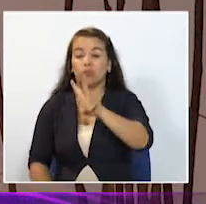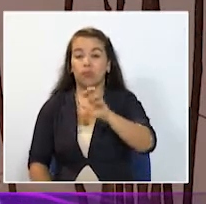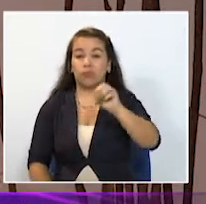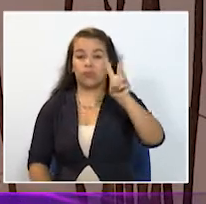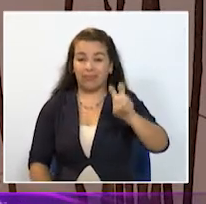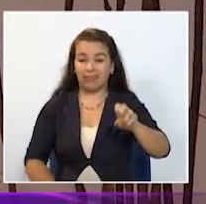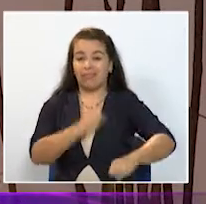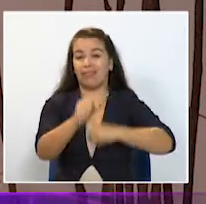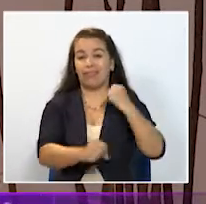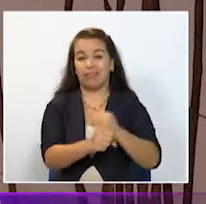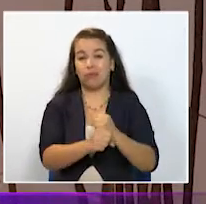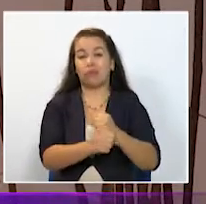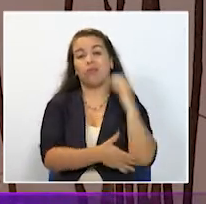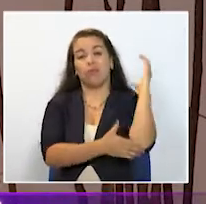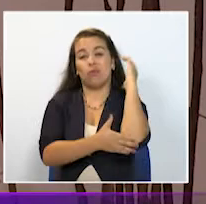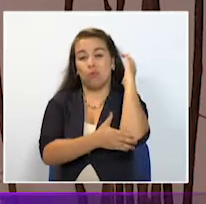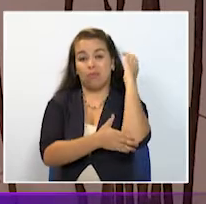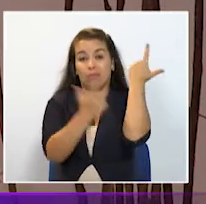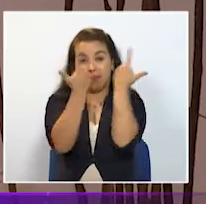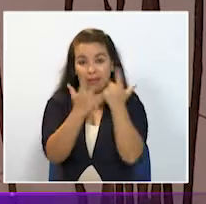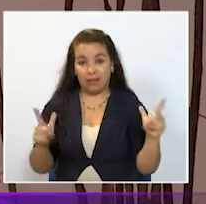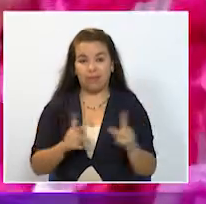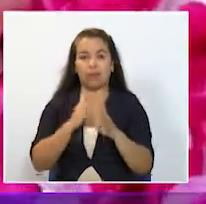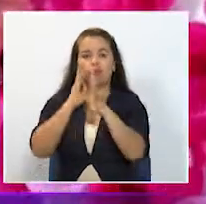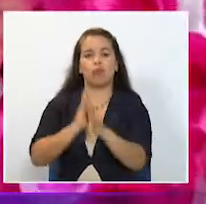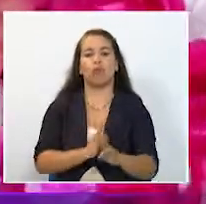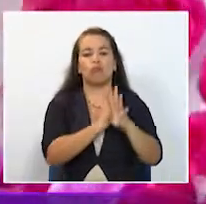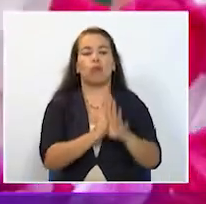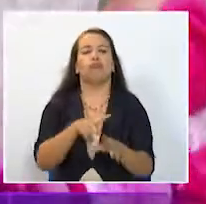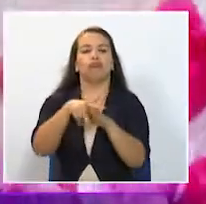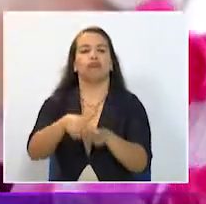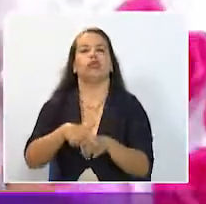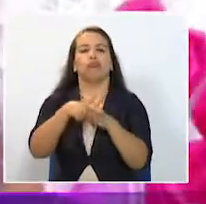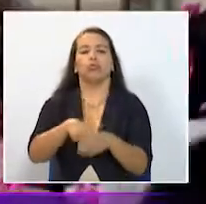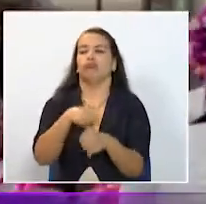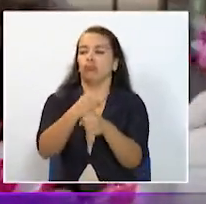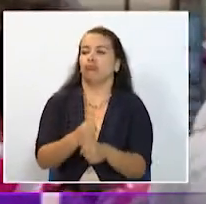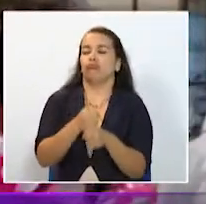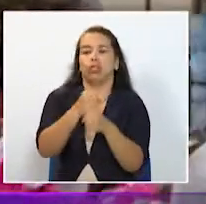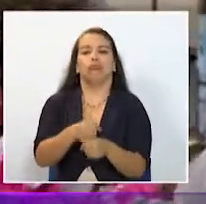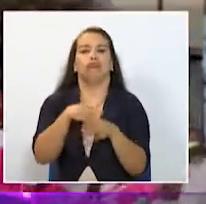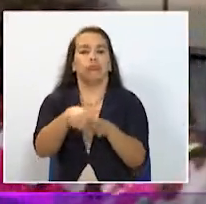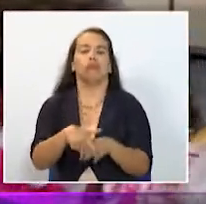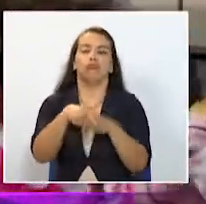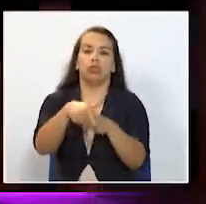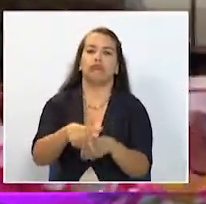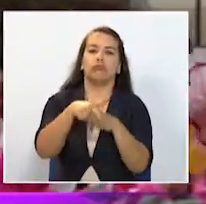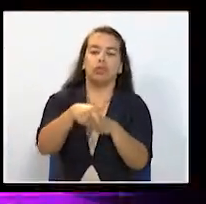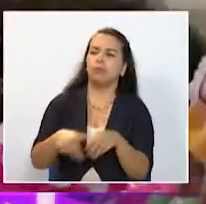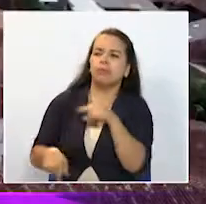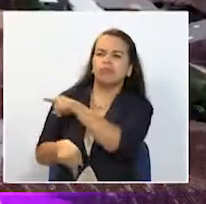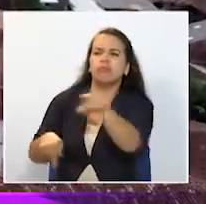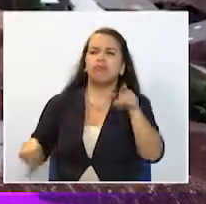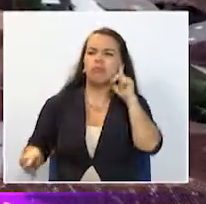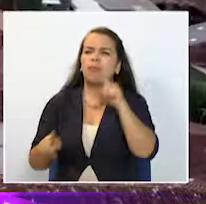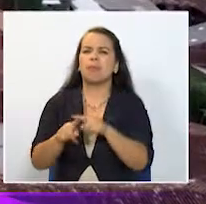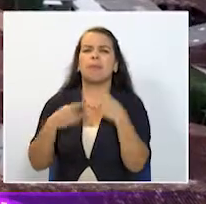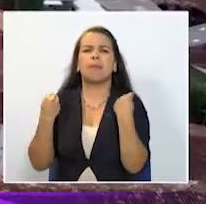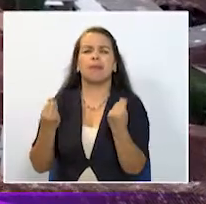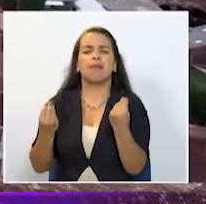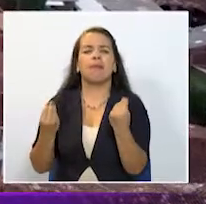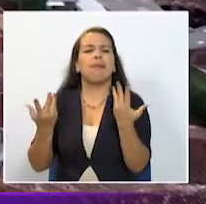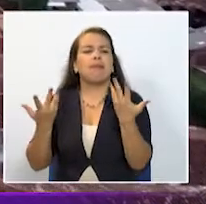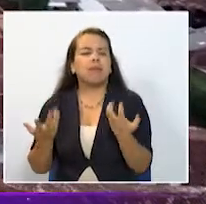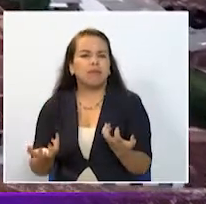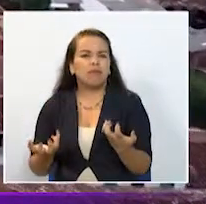independencia de Colombia la tradicional cabalgata que tiene como ingrediente especial digamos